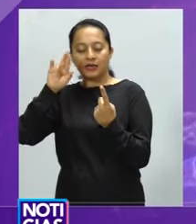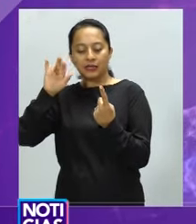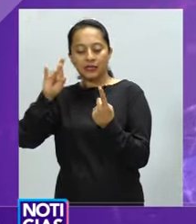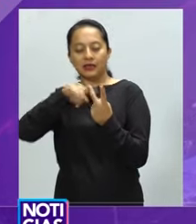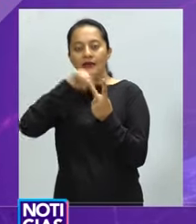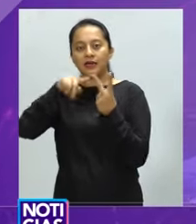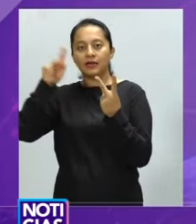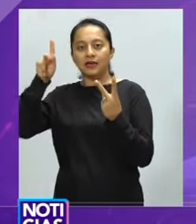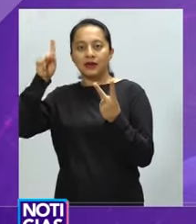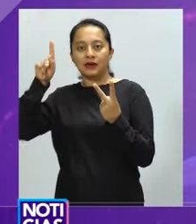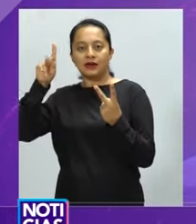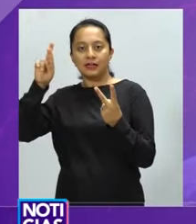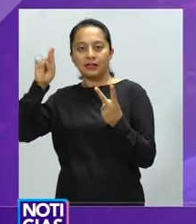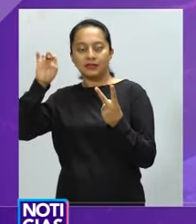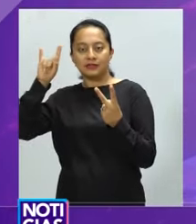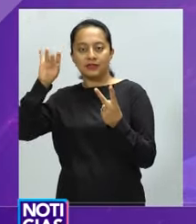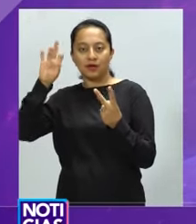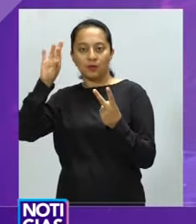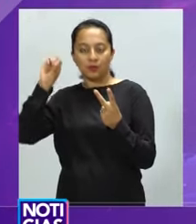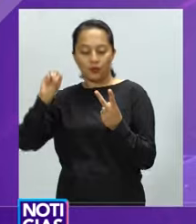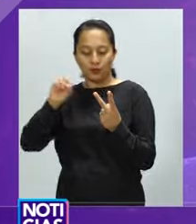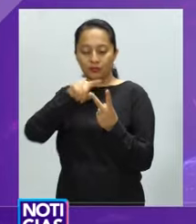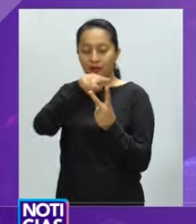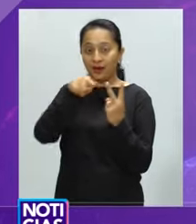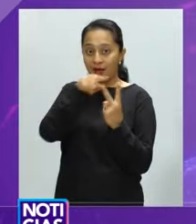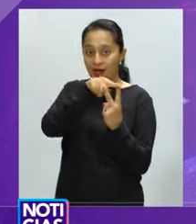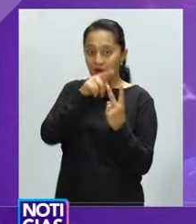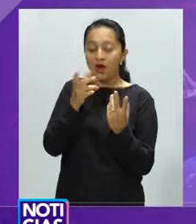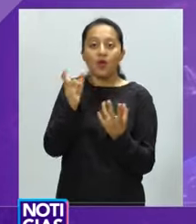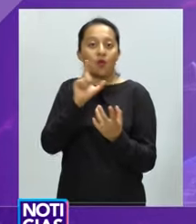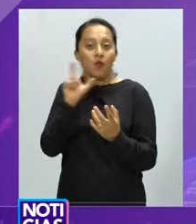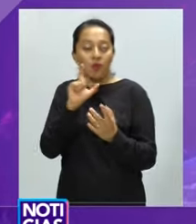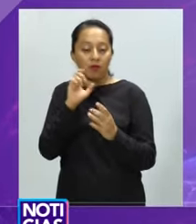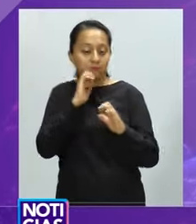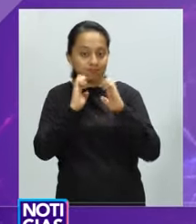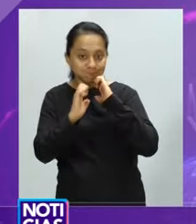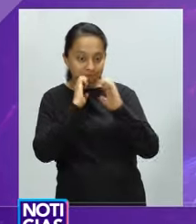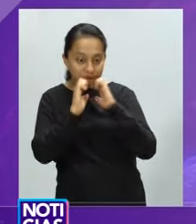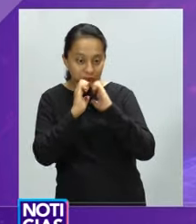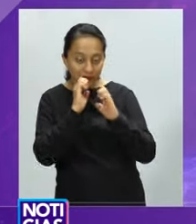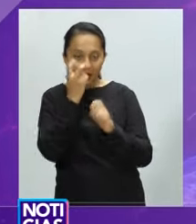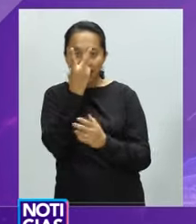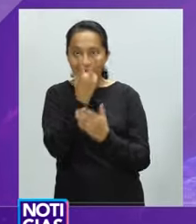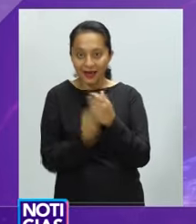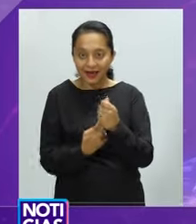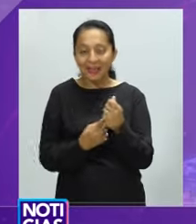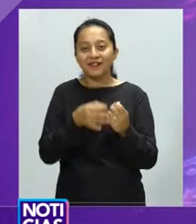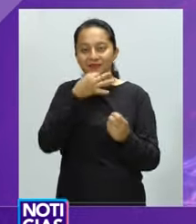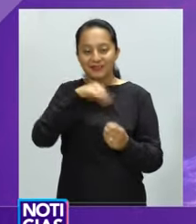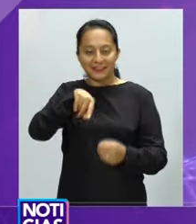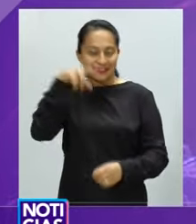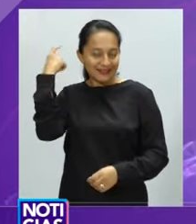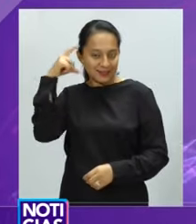Felipe Restrepo Pombo, este sábado en el marco de las presentaciones del High Festival en Querétaro. Al principio de la charla,